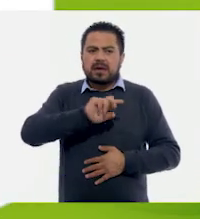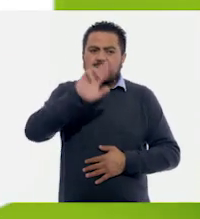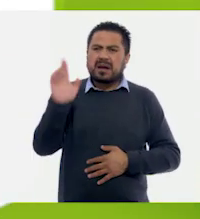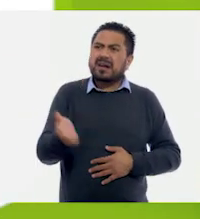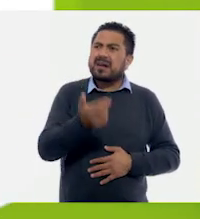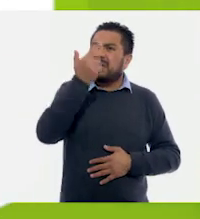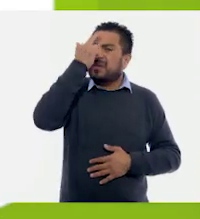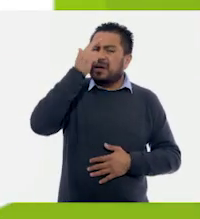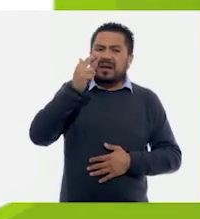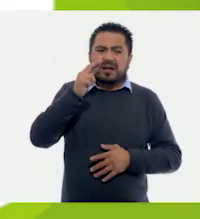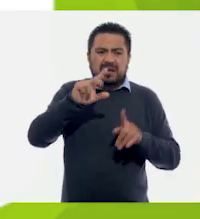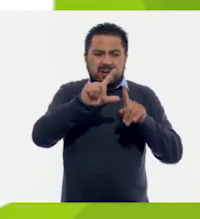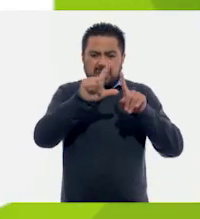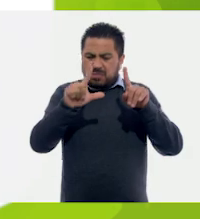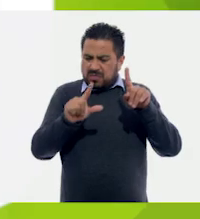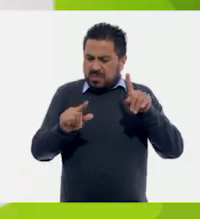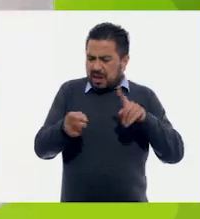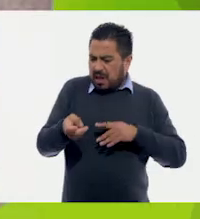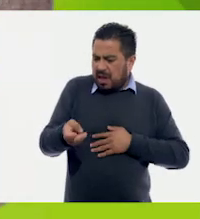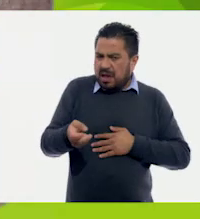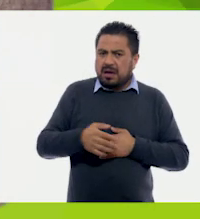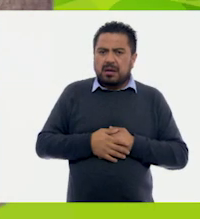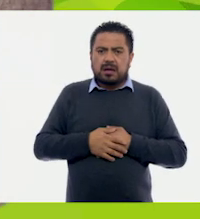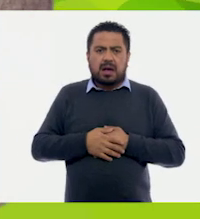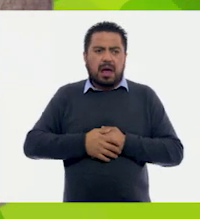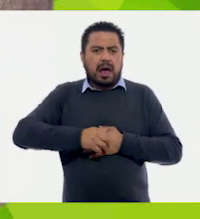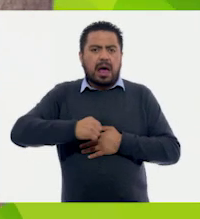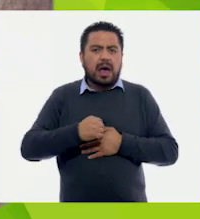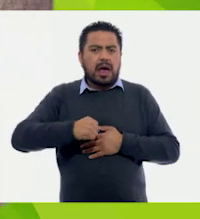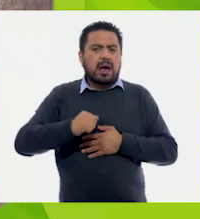que una vez fue un ala?